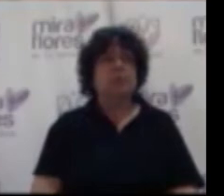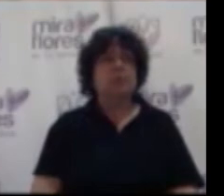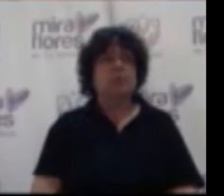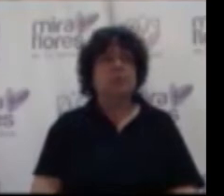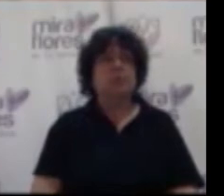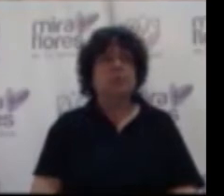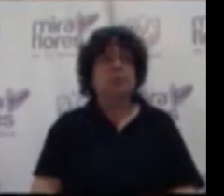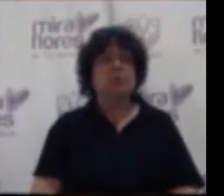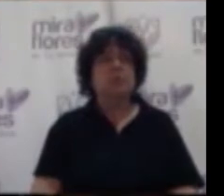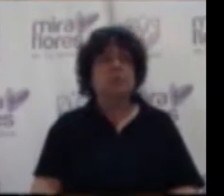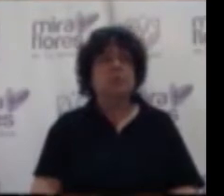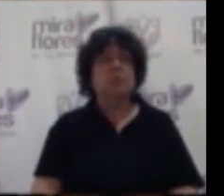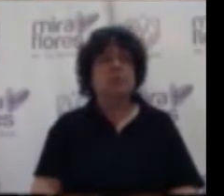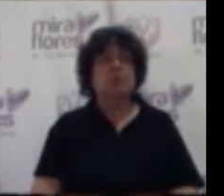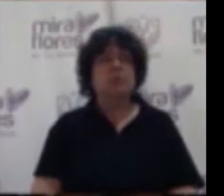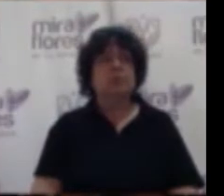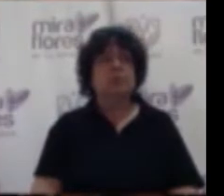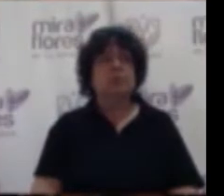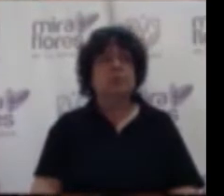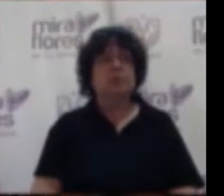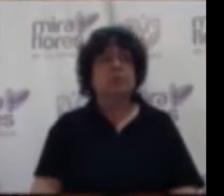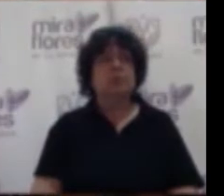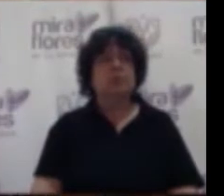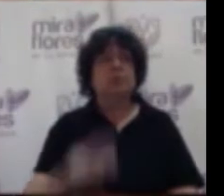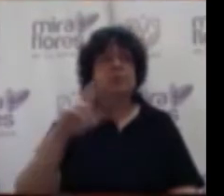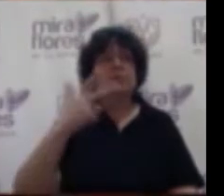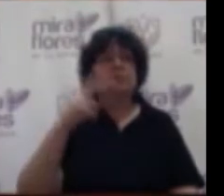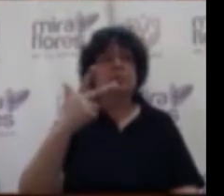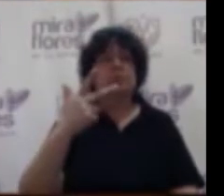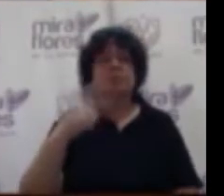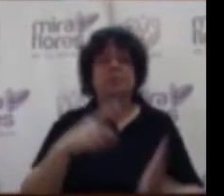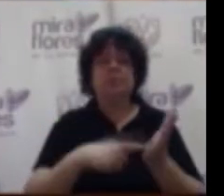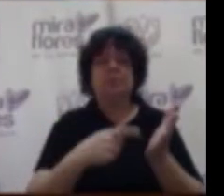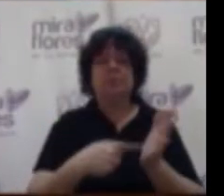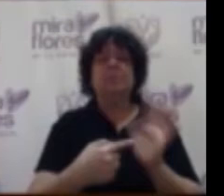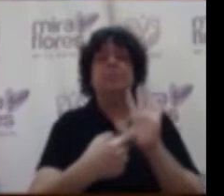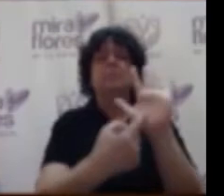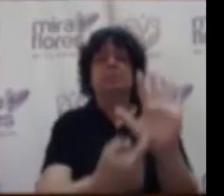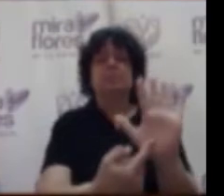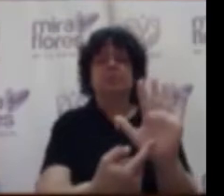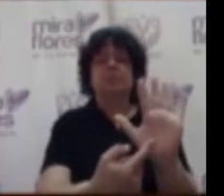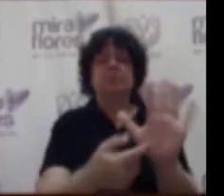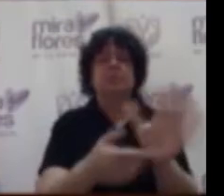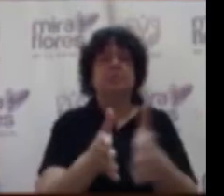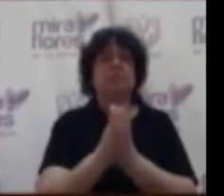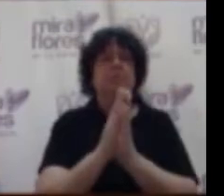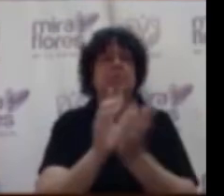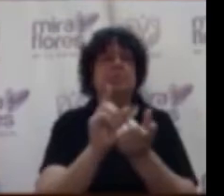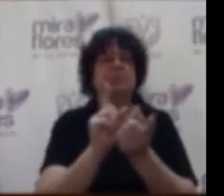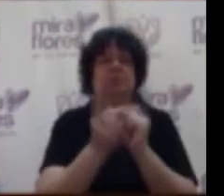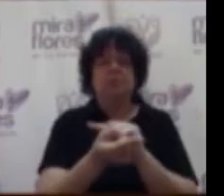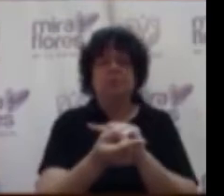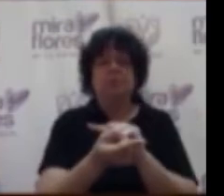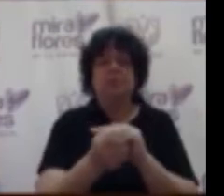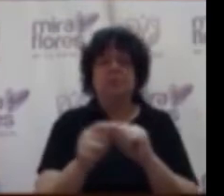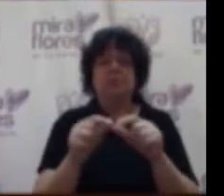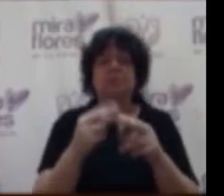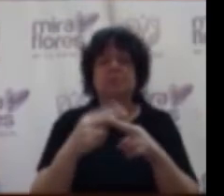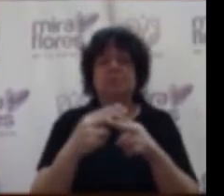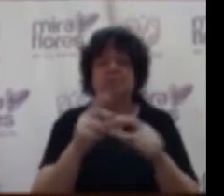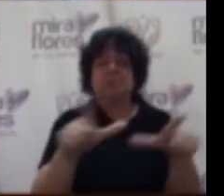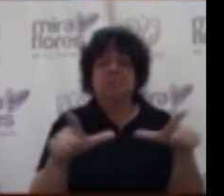la universidad continental sac es la tercera vez que presenta un no solicitud de cambio de zonificación